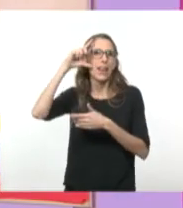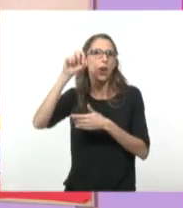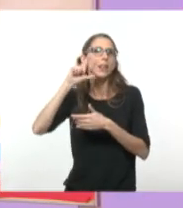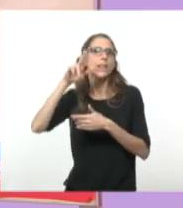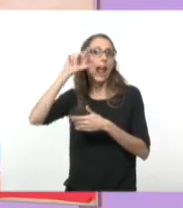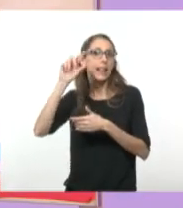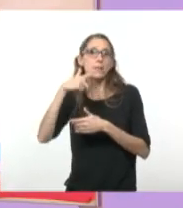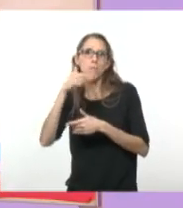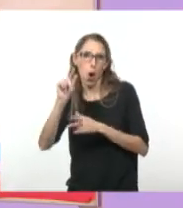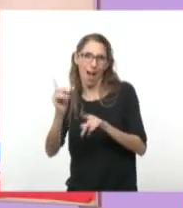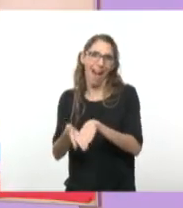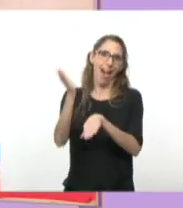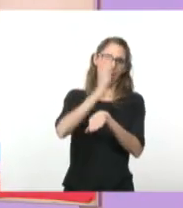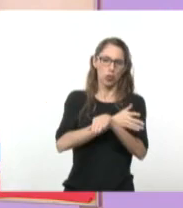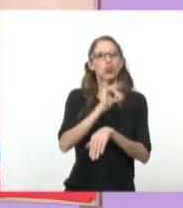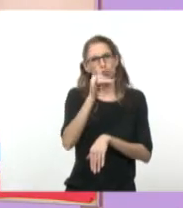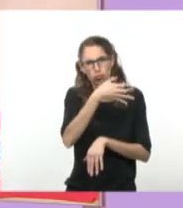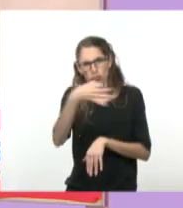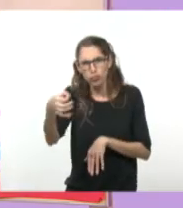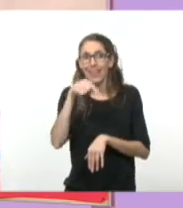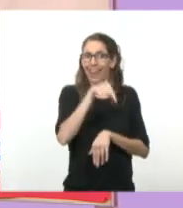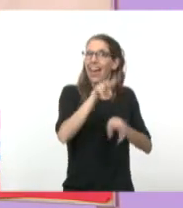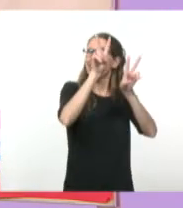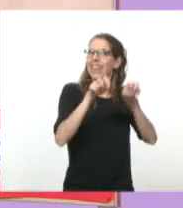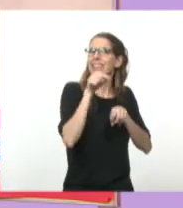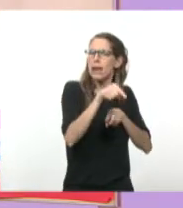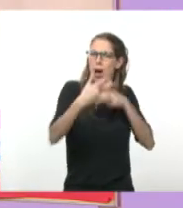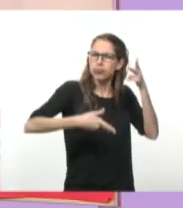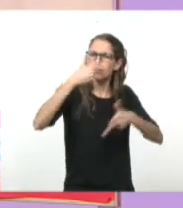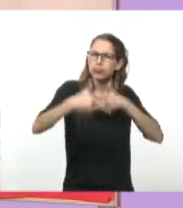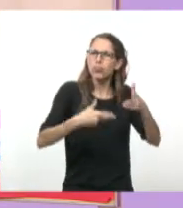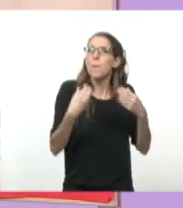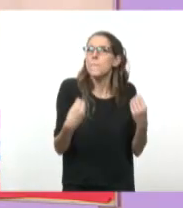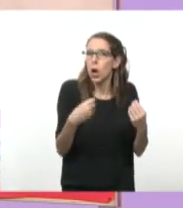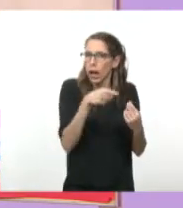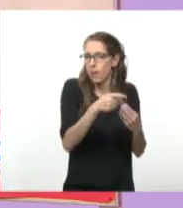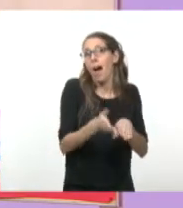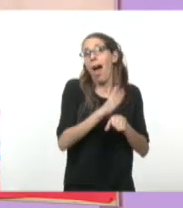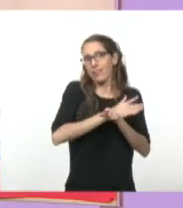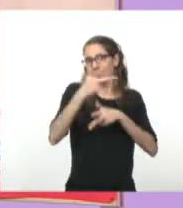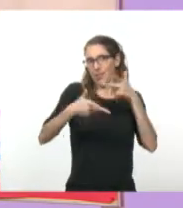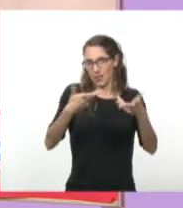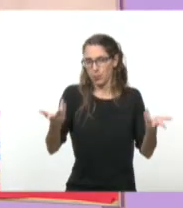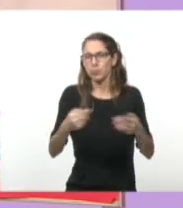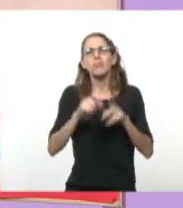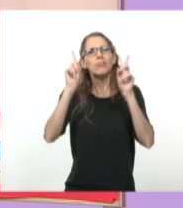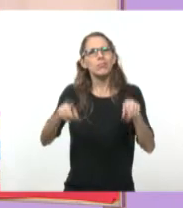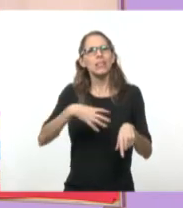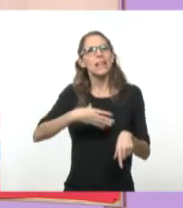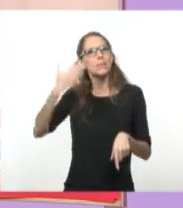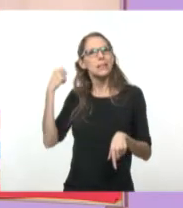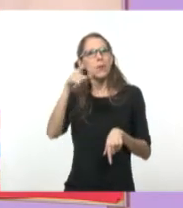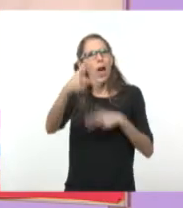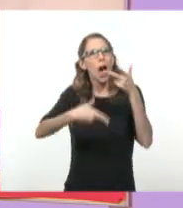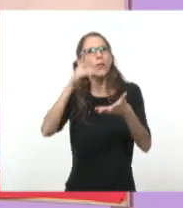es previo. De hecho, nosotros estamos profundizando en este fenómeno porque lo fuimos destacando. Y también un poco la clase pasada, vos hablabas de las distintas lecturas del